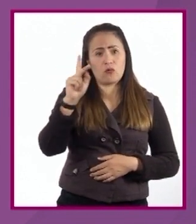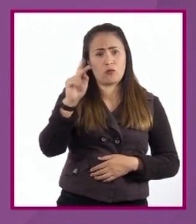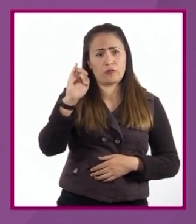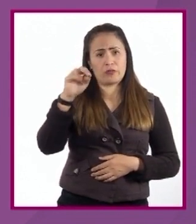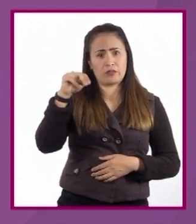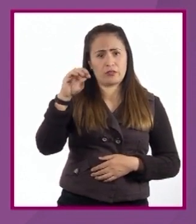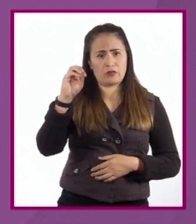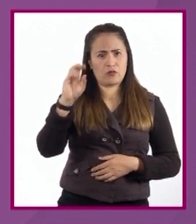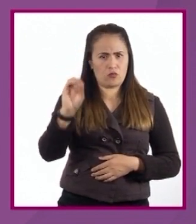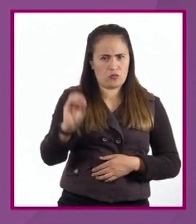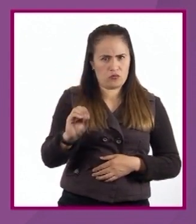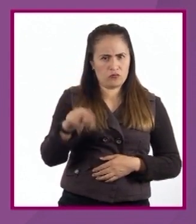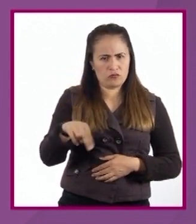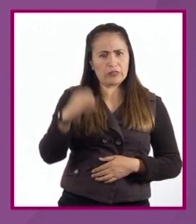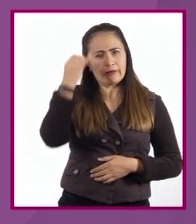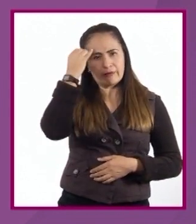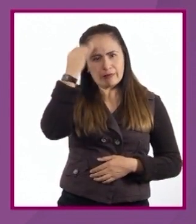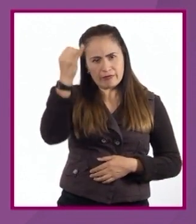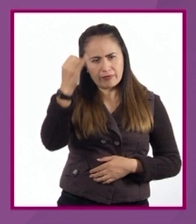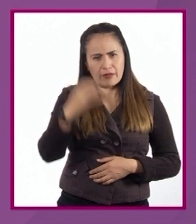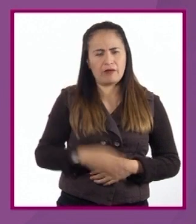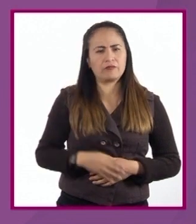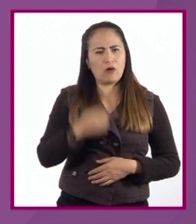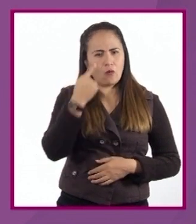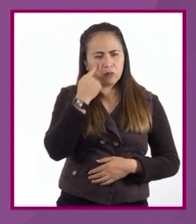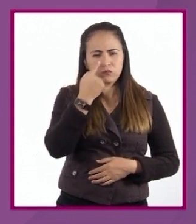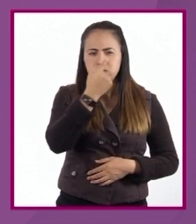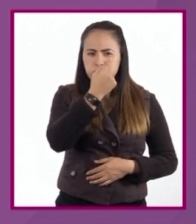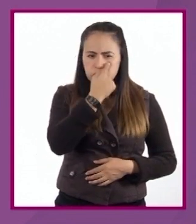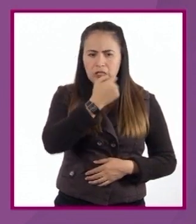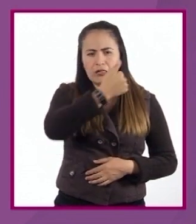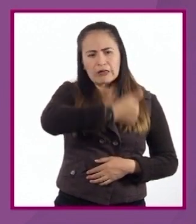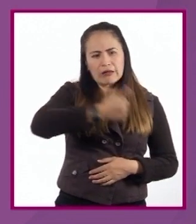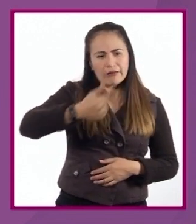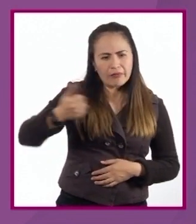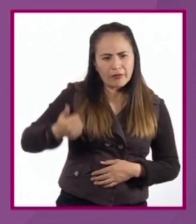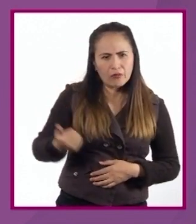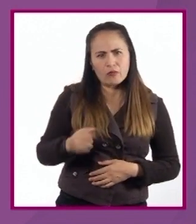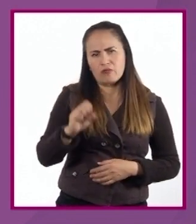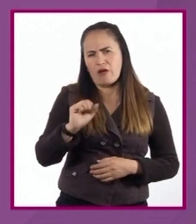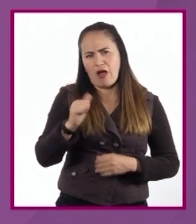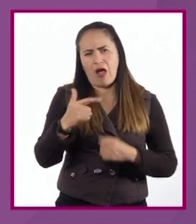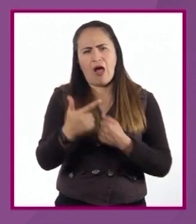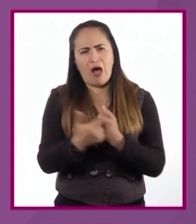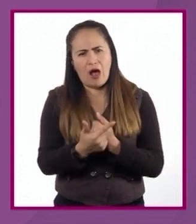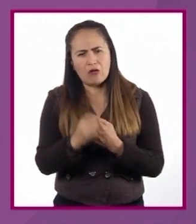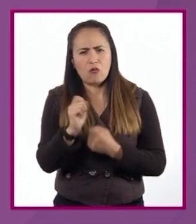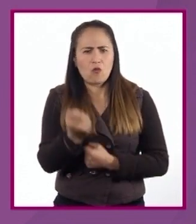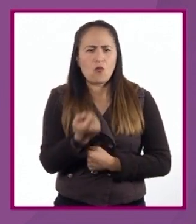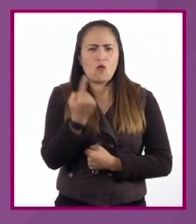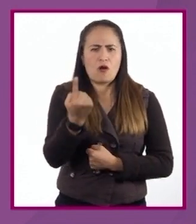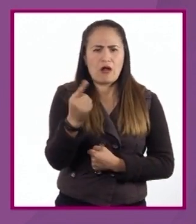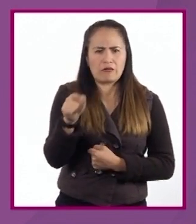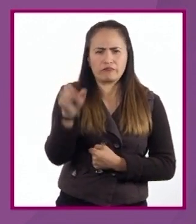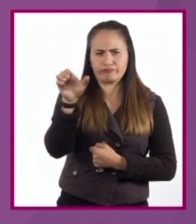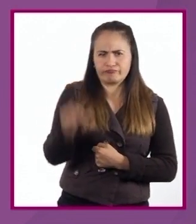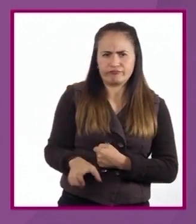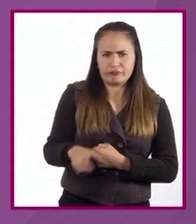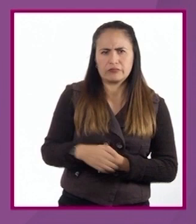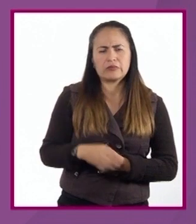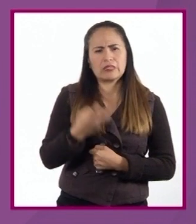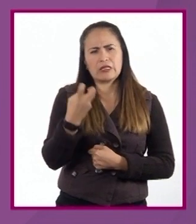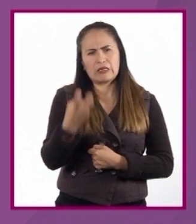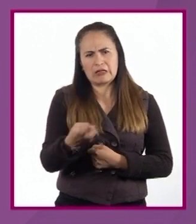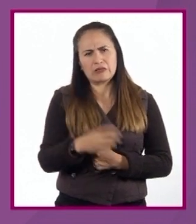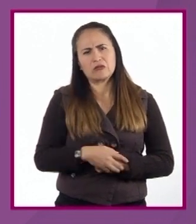juicio o concepto que una persona tiene o se forma acerca de algo o alguien. Esta se desarrolla en el